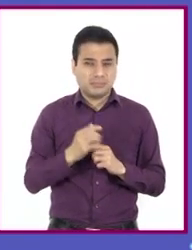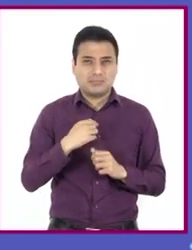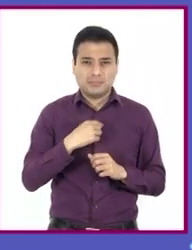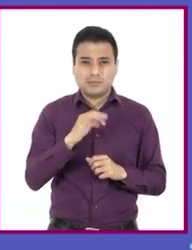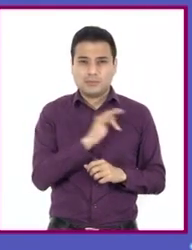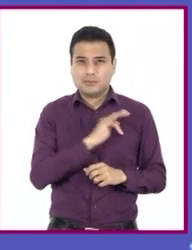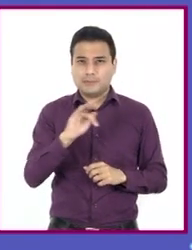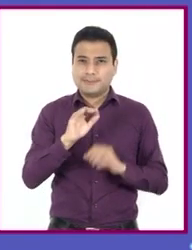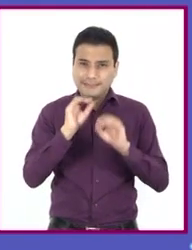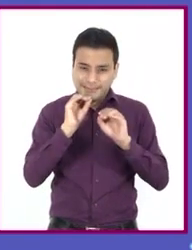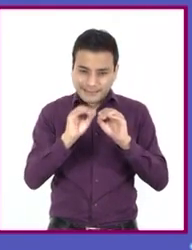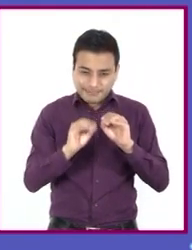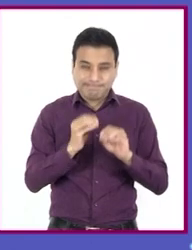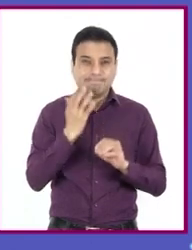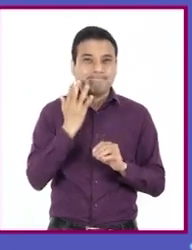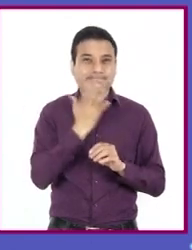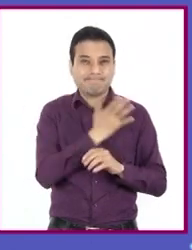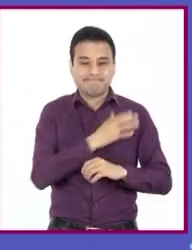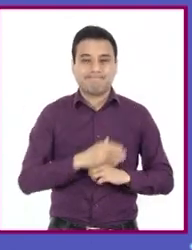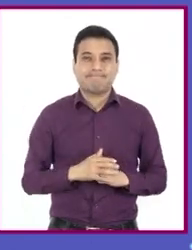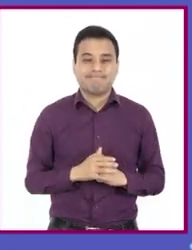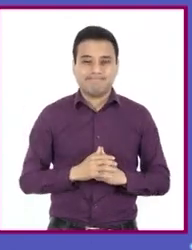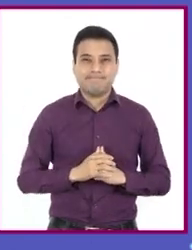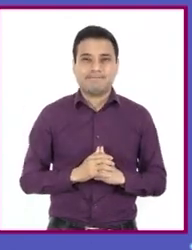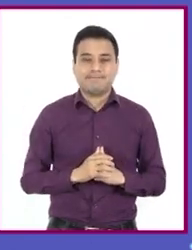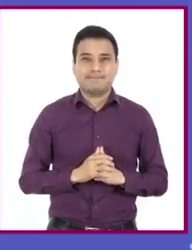para sentirnos mucho más livianos.